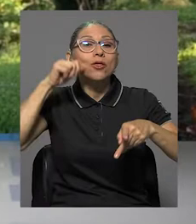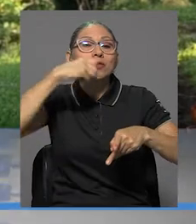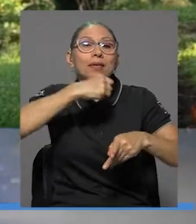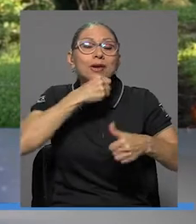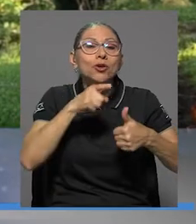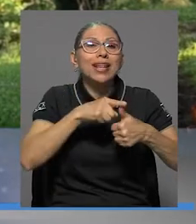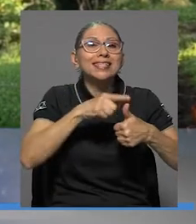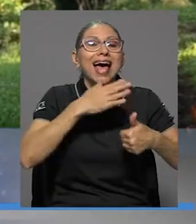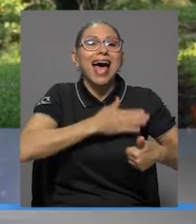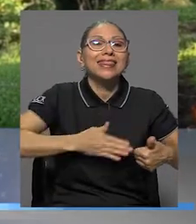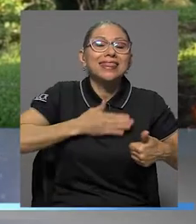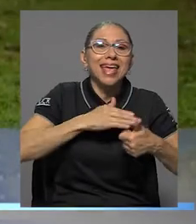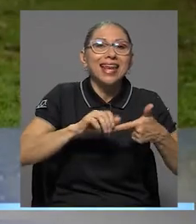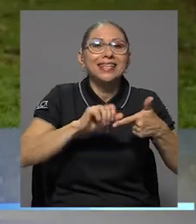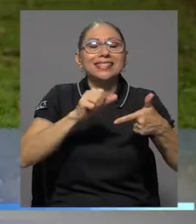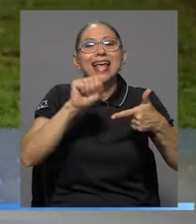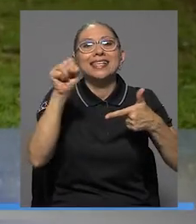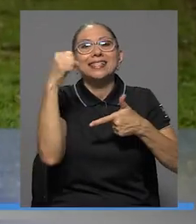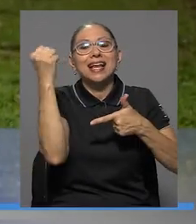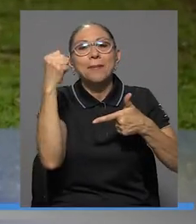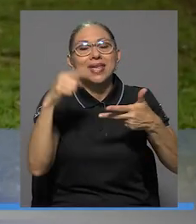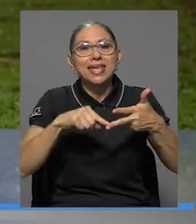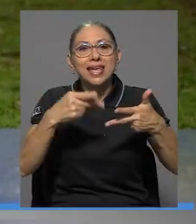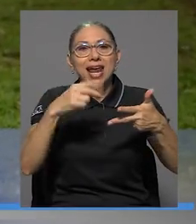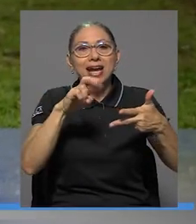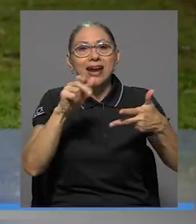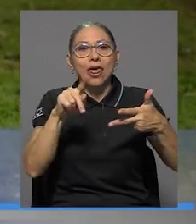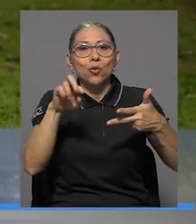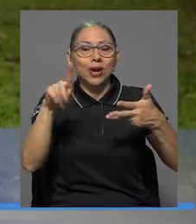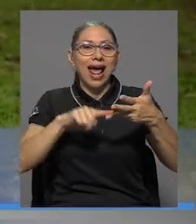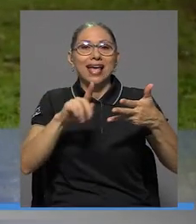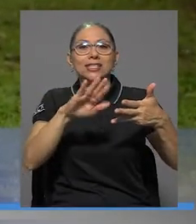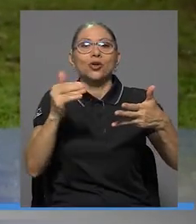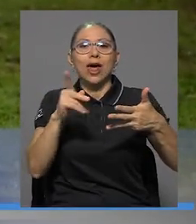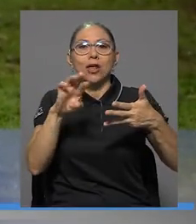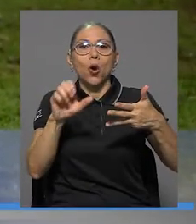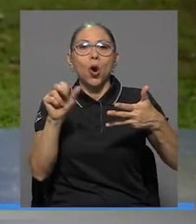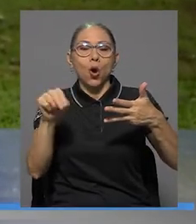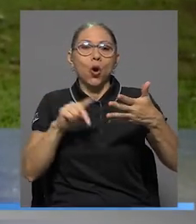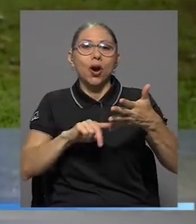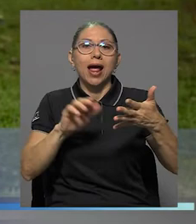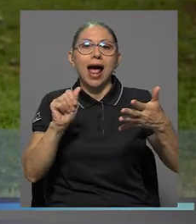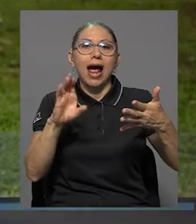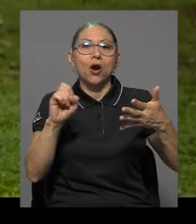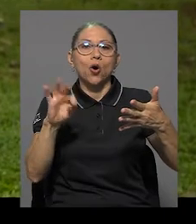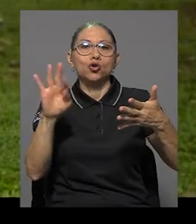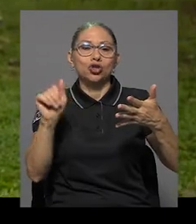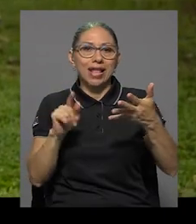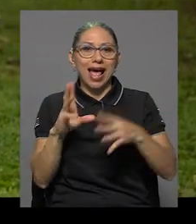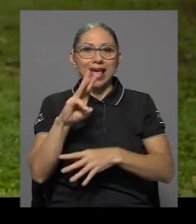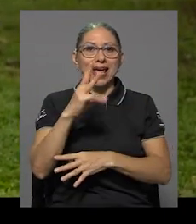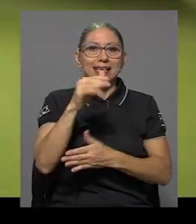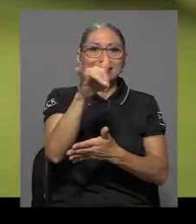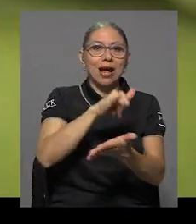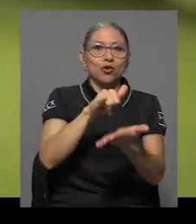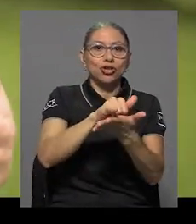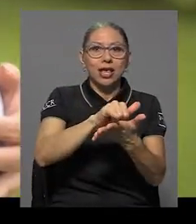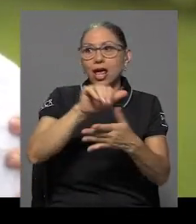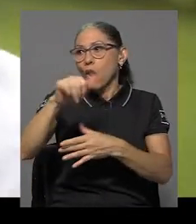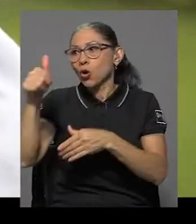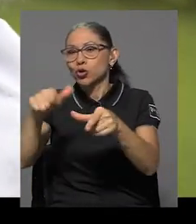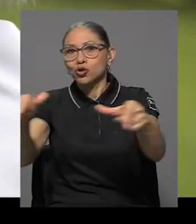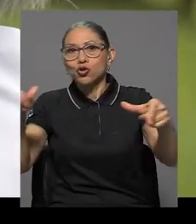mayores de Atenas, Sarapiquí, Herradura, Ciudad Colón, Acosta, El Valle Central y otros sitios, han podido